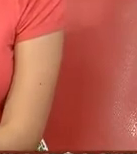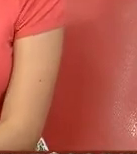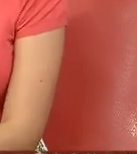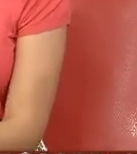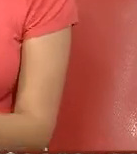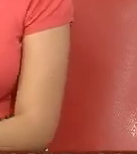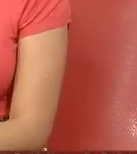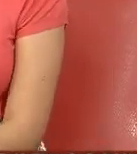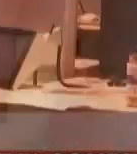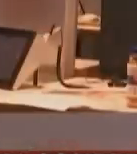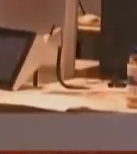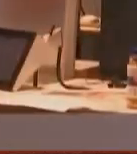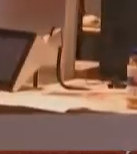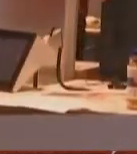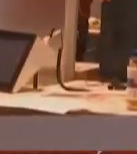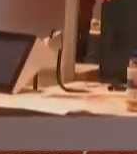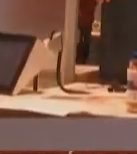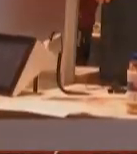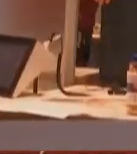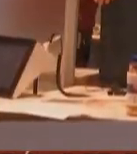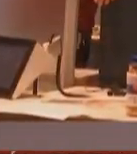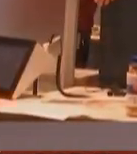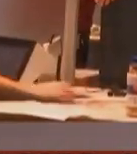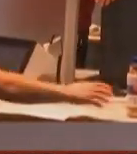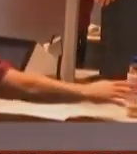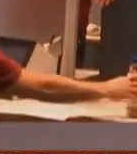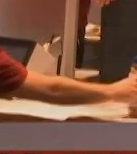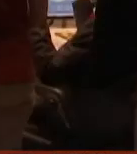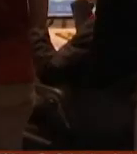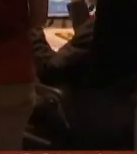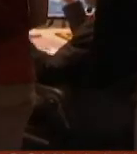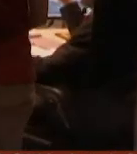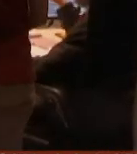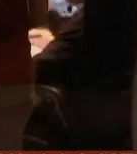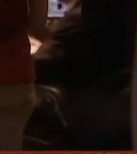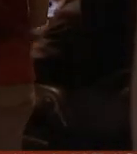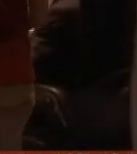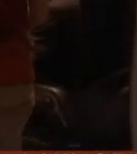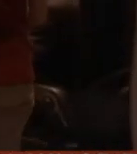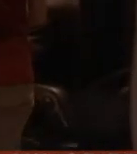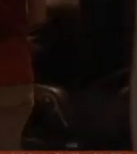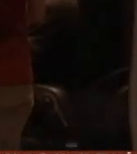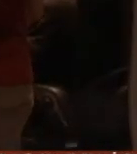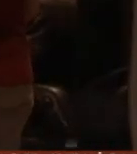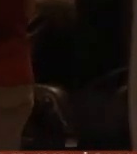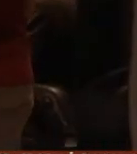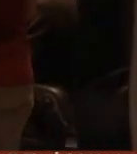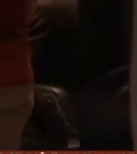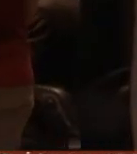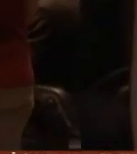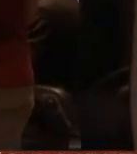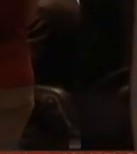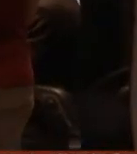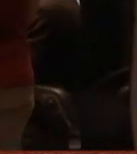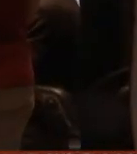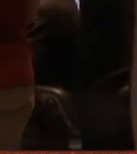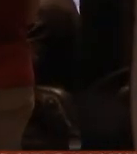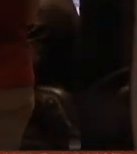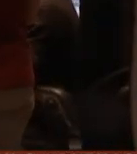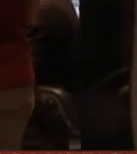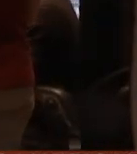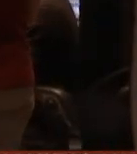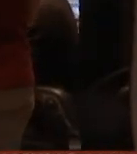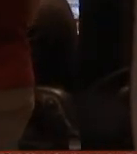espacial dos astronautas están por dar inicio más bien dieron inicio a una travesía de 30 días tiempo en el que deberán